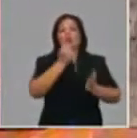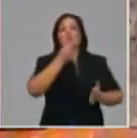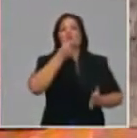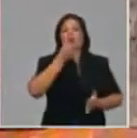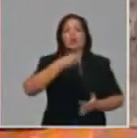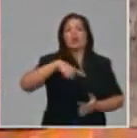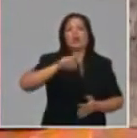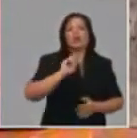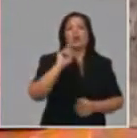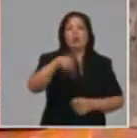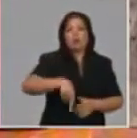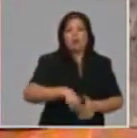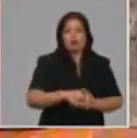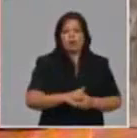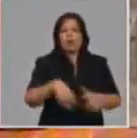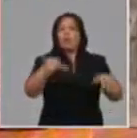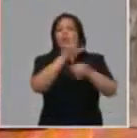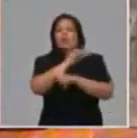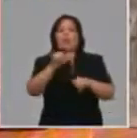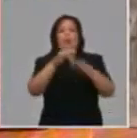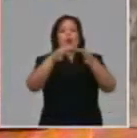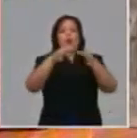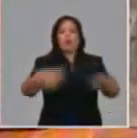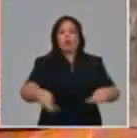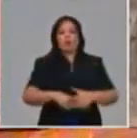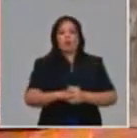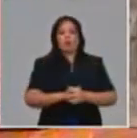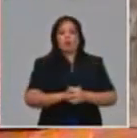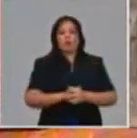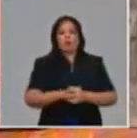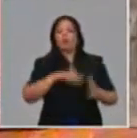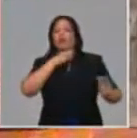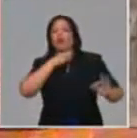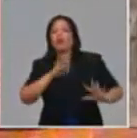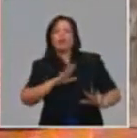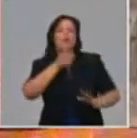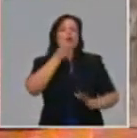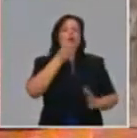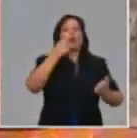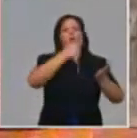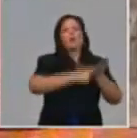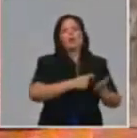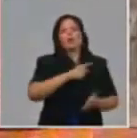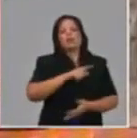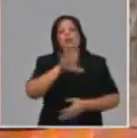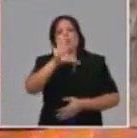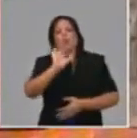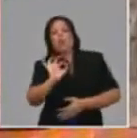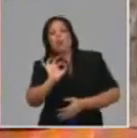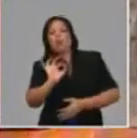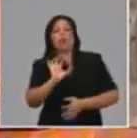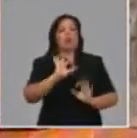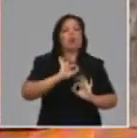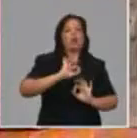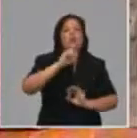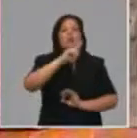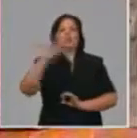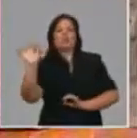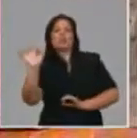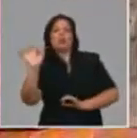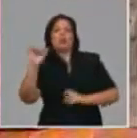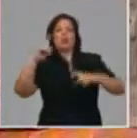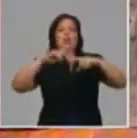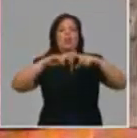incorporando el yodo, podían comprar 50, 100 kilogramos de azúcar, o sea, eran formatos que no tenían que competir con la unidad